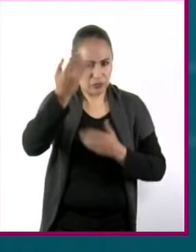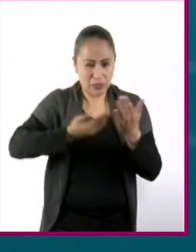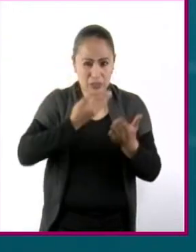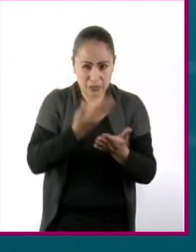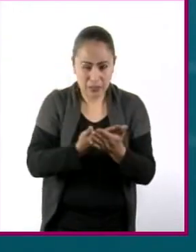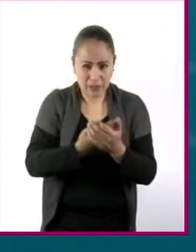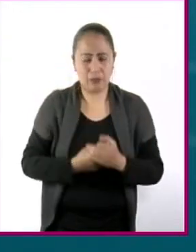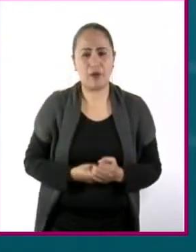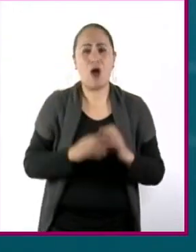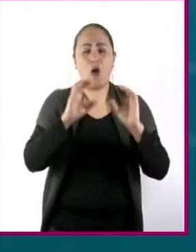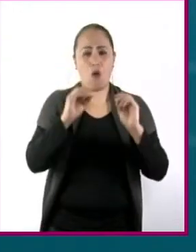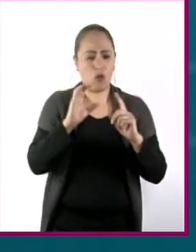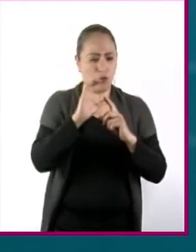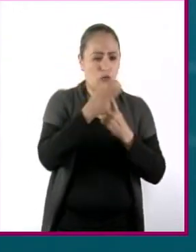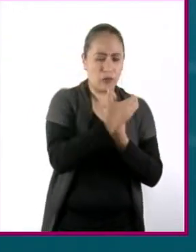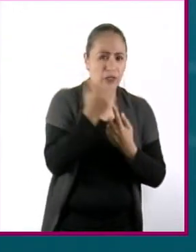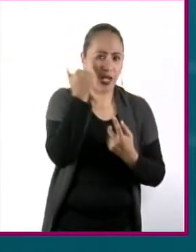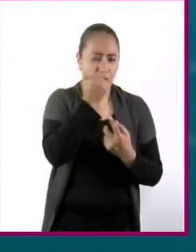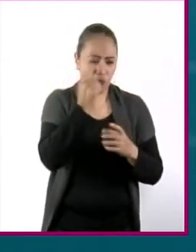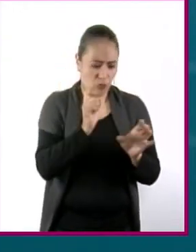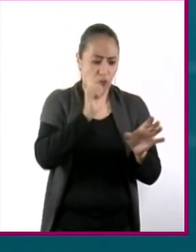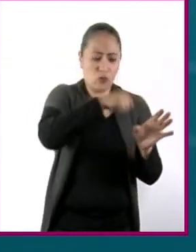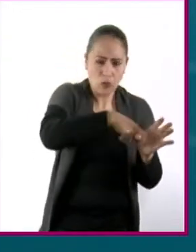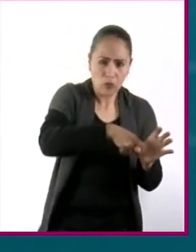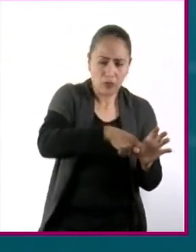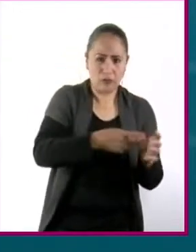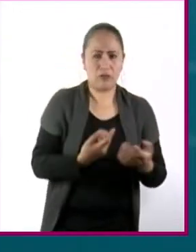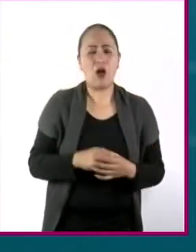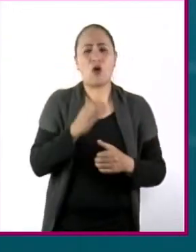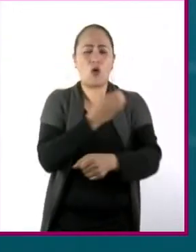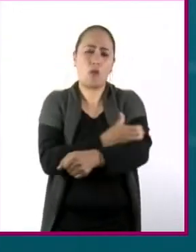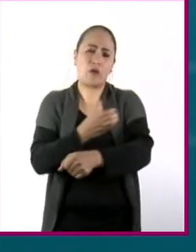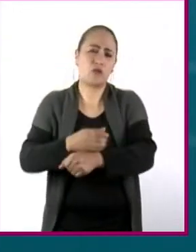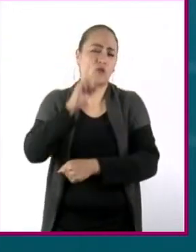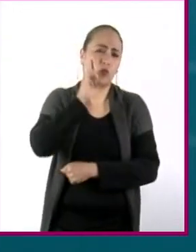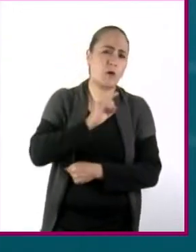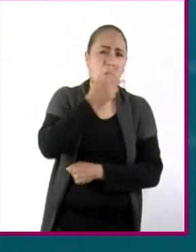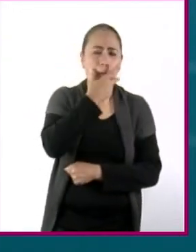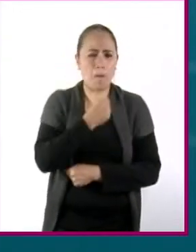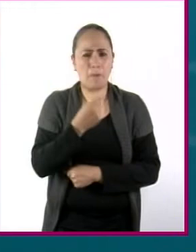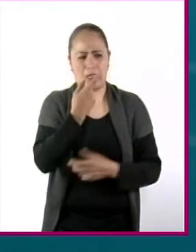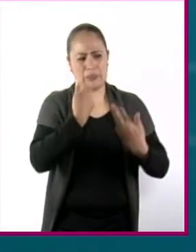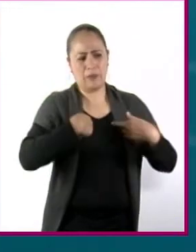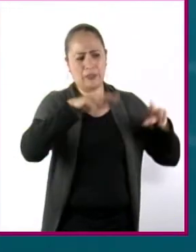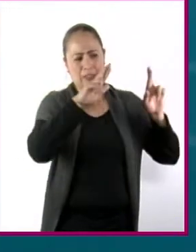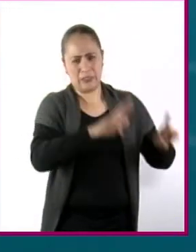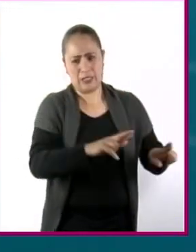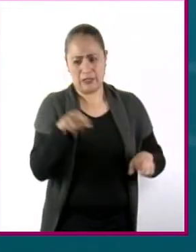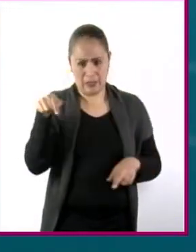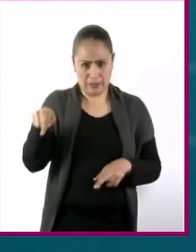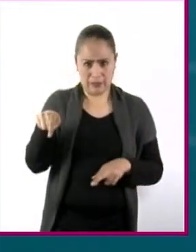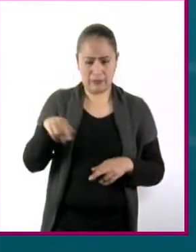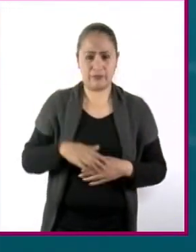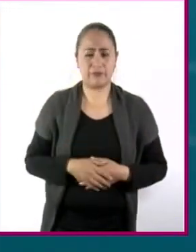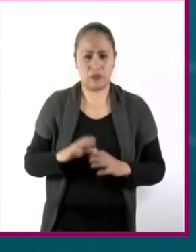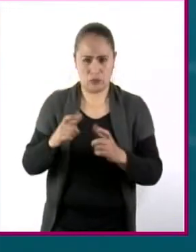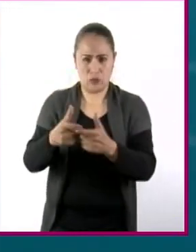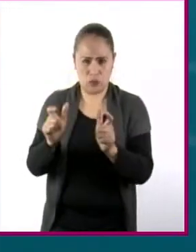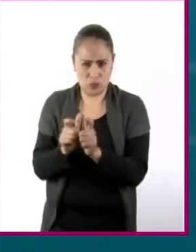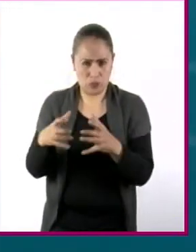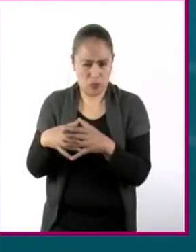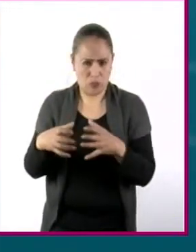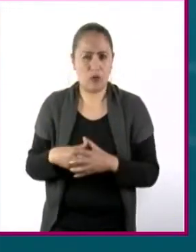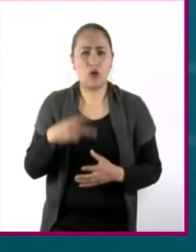involucrado en un comité estudiantil? ¿Algunas compañeras o compañeros te han representado? ¿Tus opiniones han sido